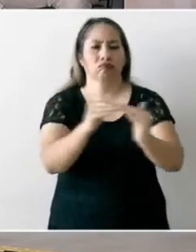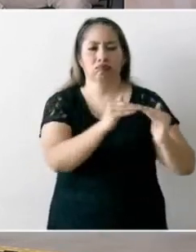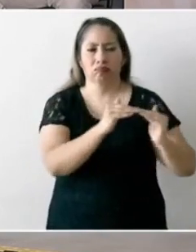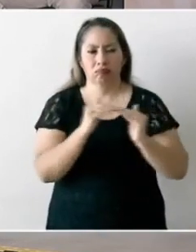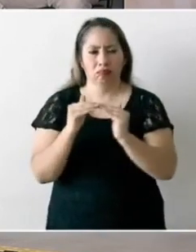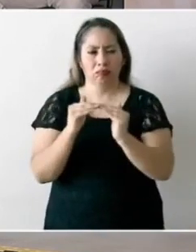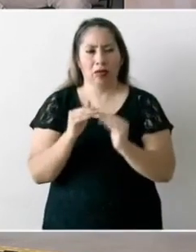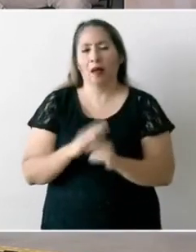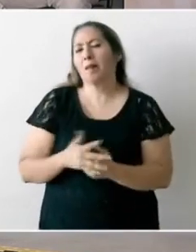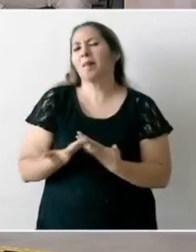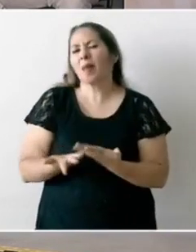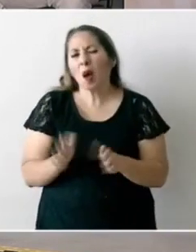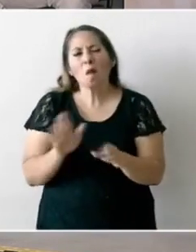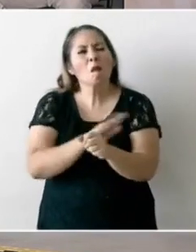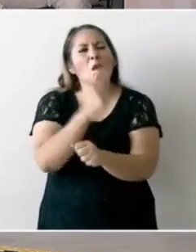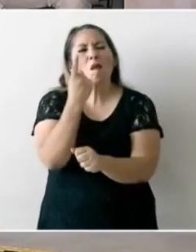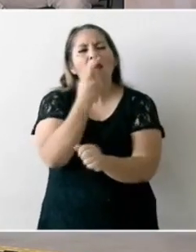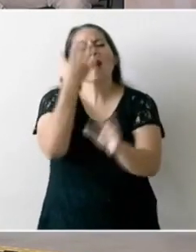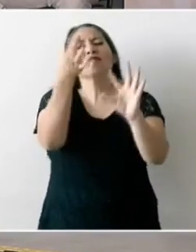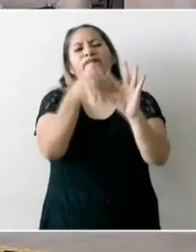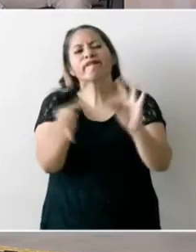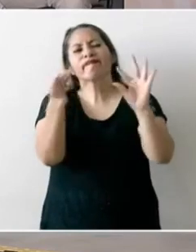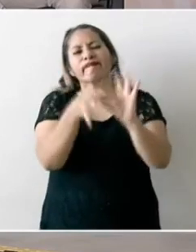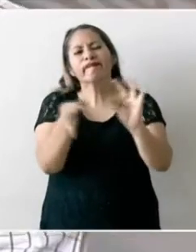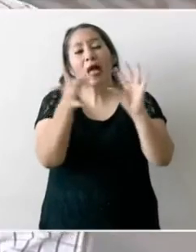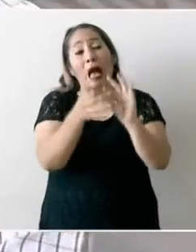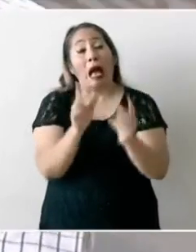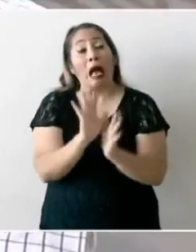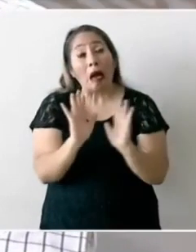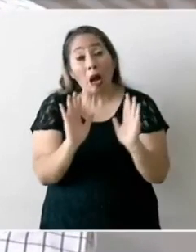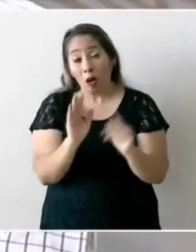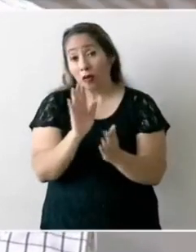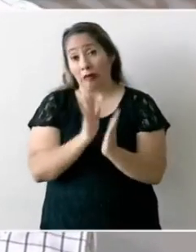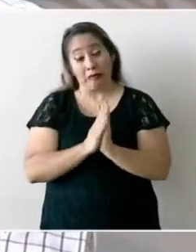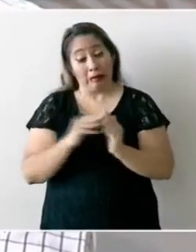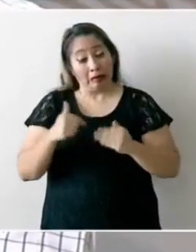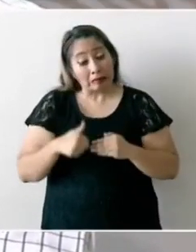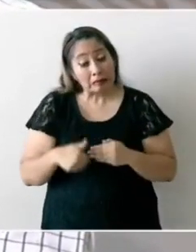Les digo esto porque vamos a cuidar